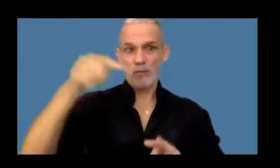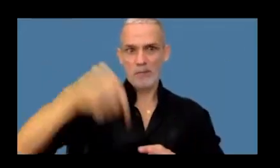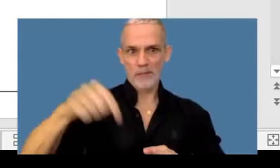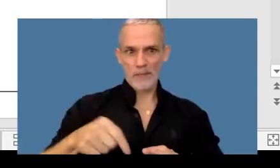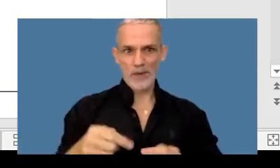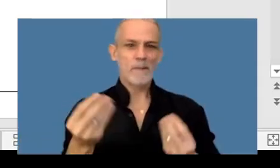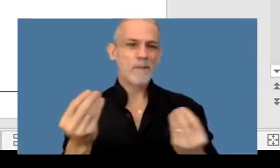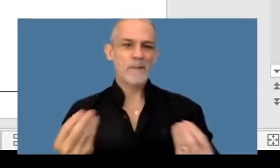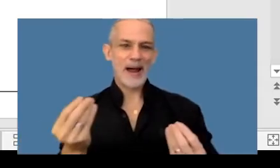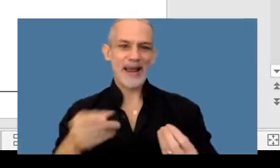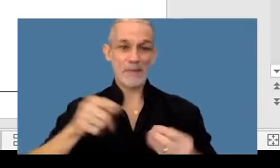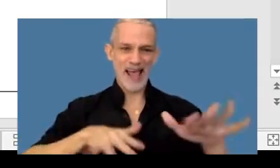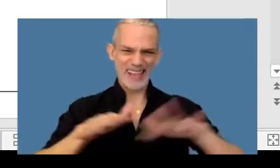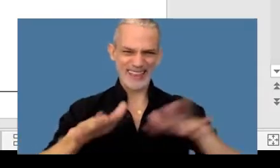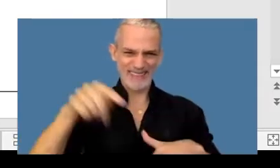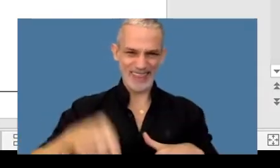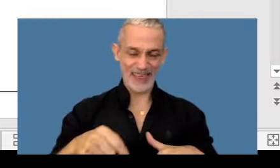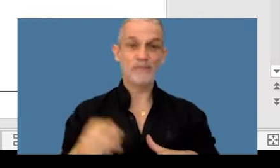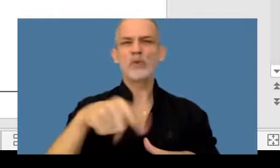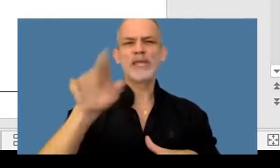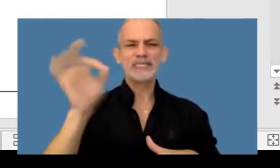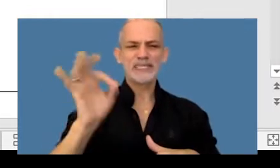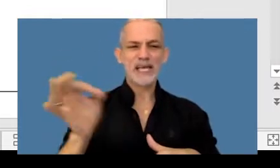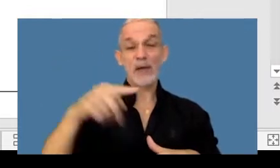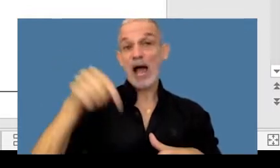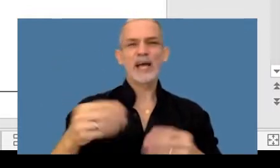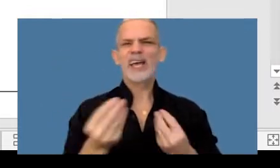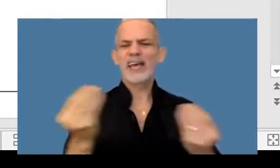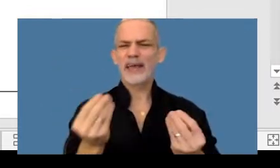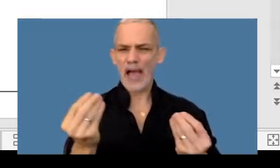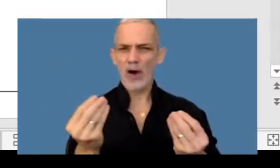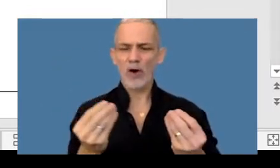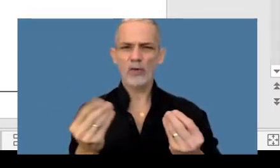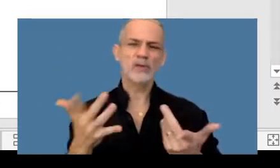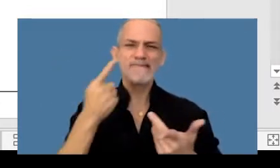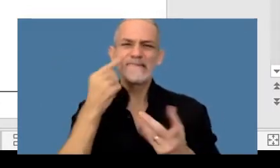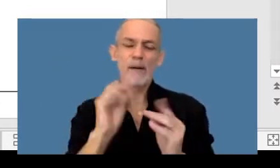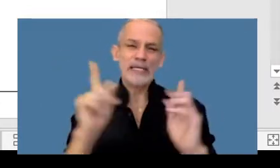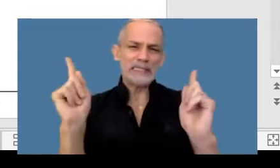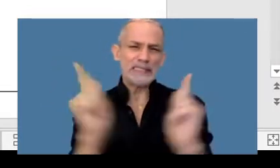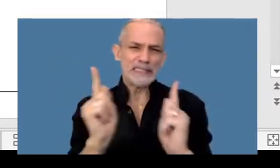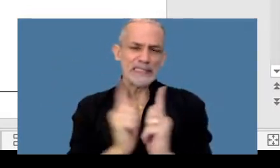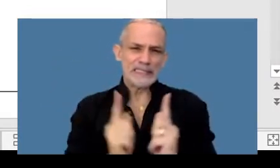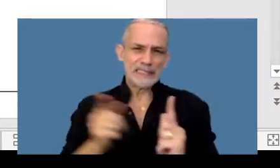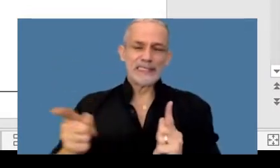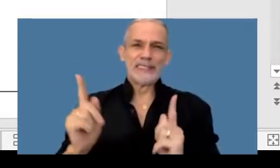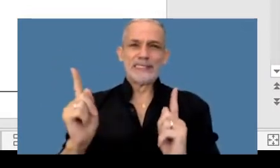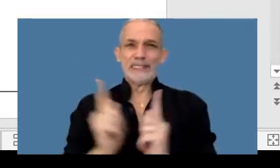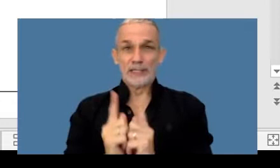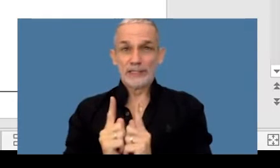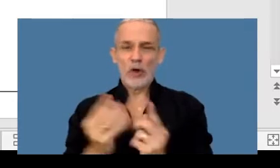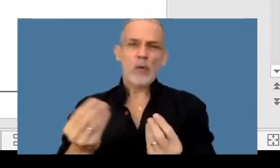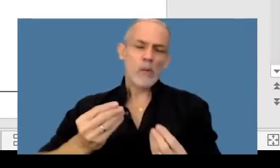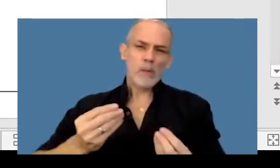para esta actividad. Como ustedes saben, aquí lo que hago es tratar de resumir